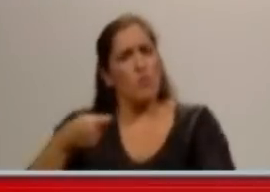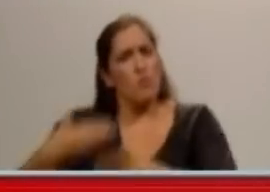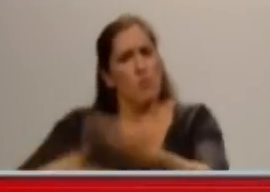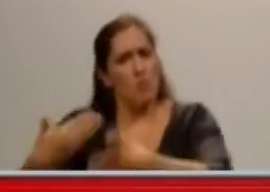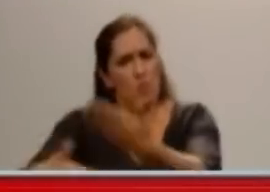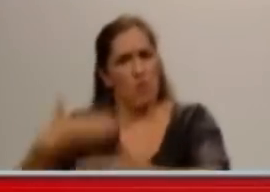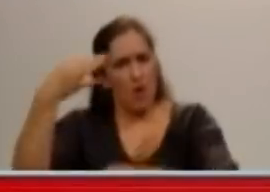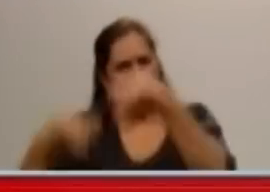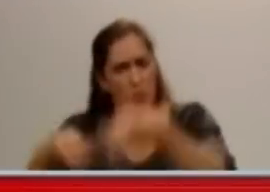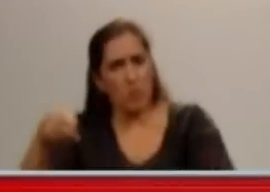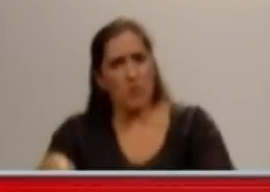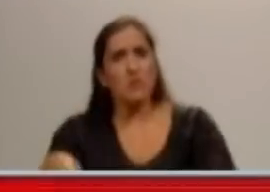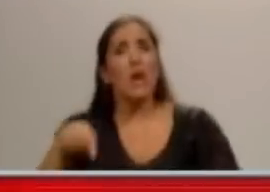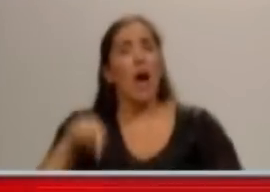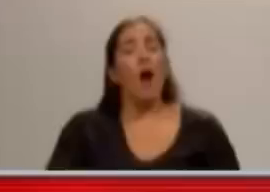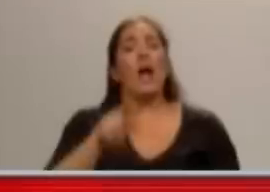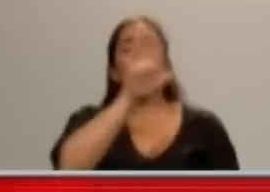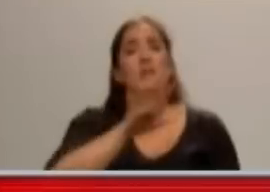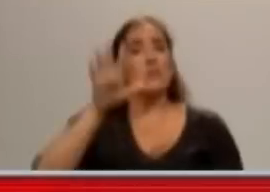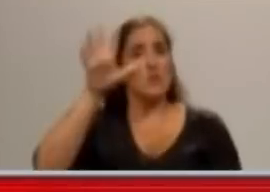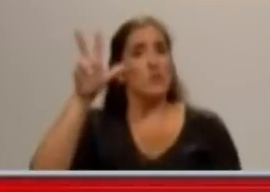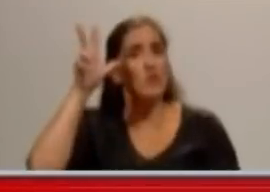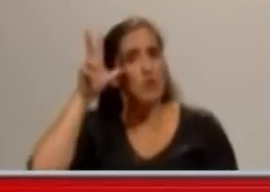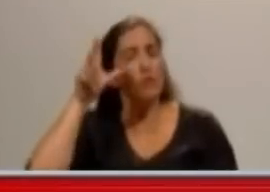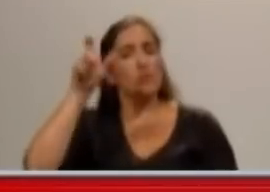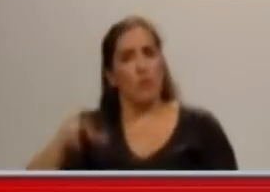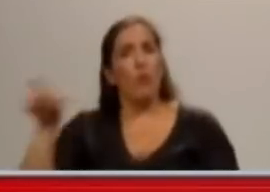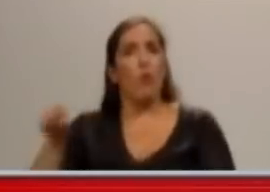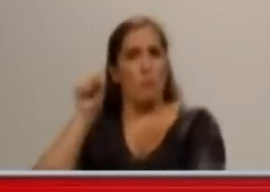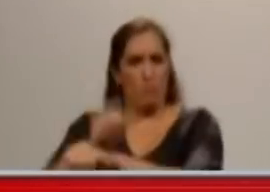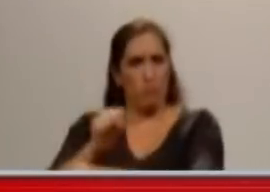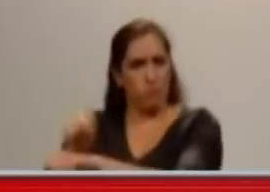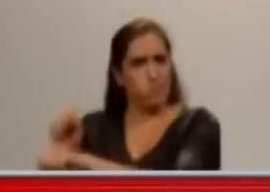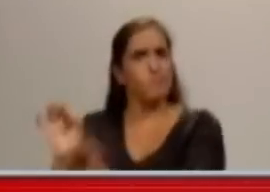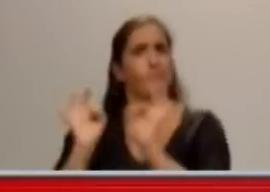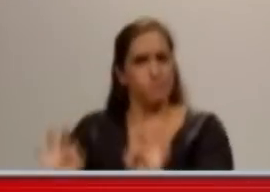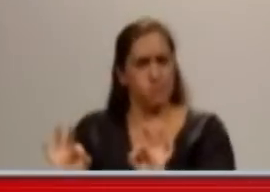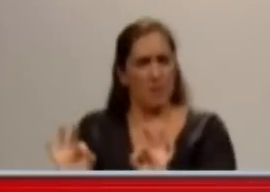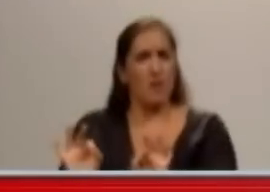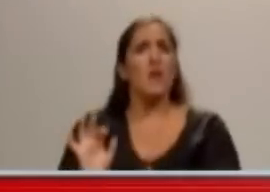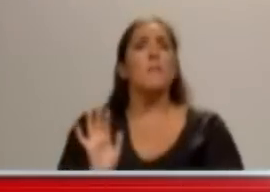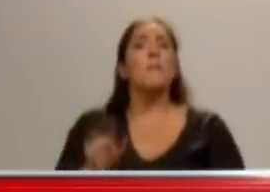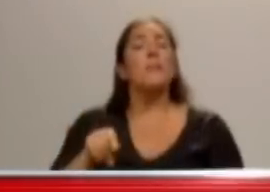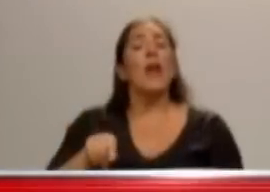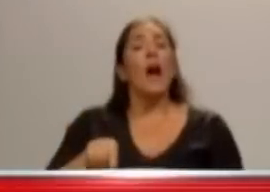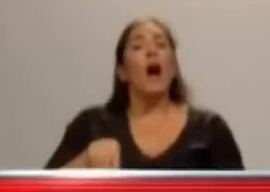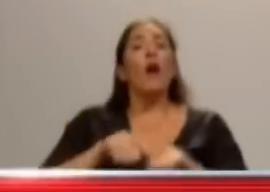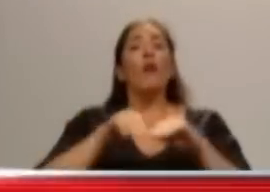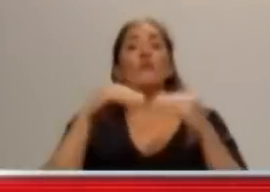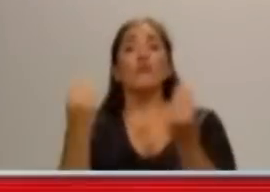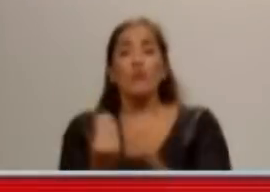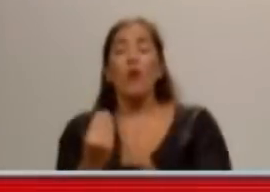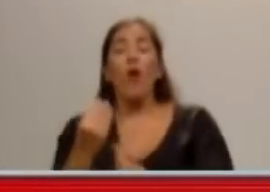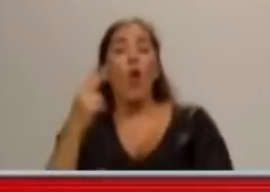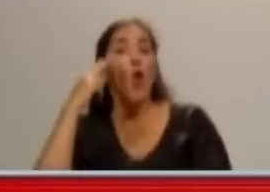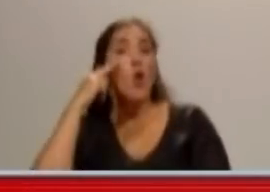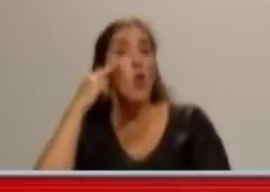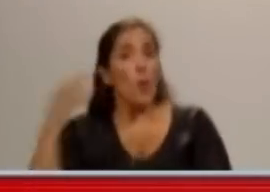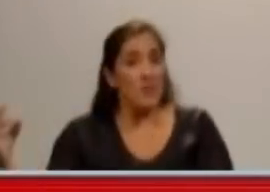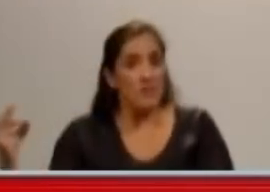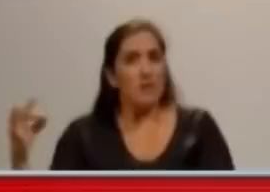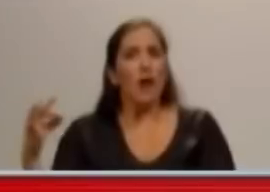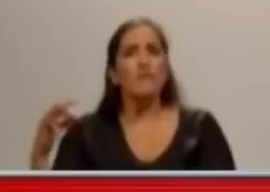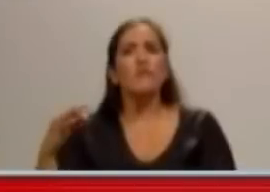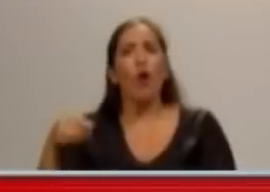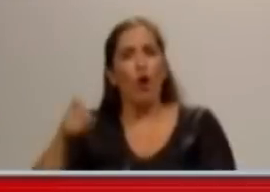menos, que por nuestro Kirchner. Y un detalle que les quiero marcar, para que veamos toda esta falacia de la Presidenta de la República, por eso, es